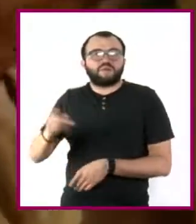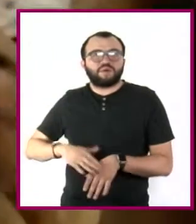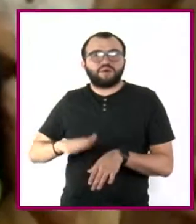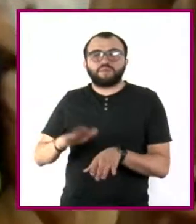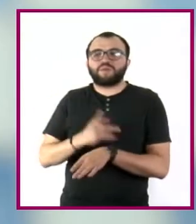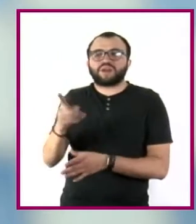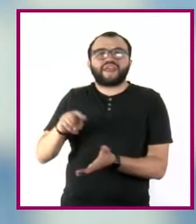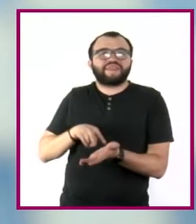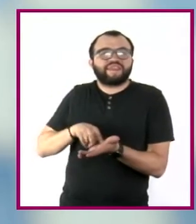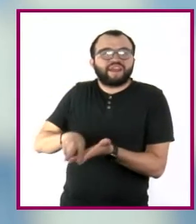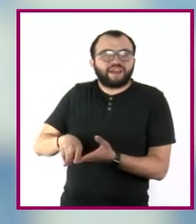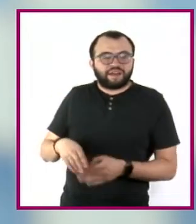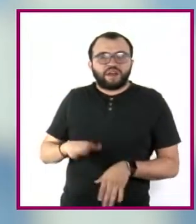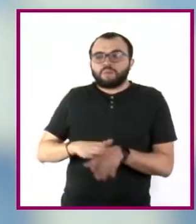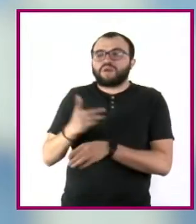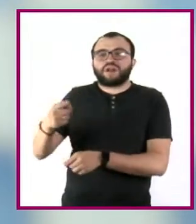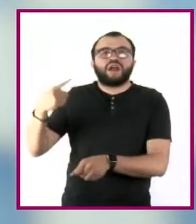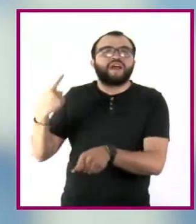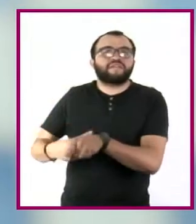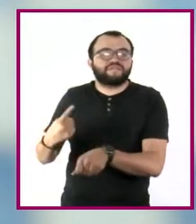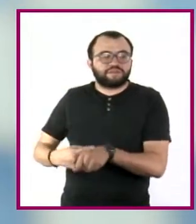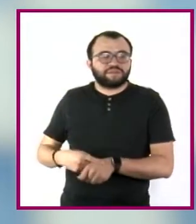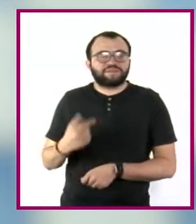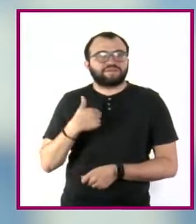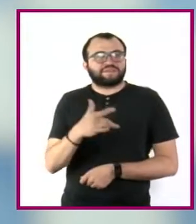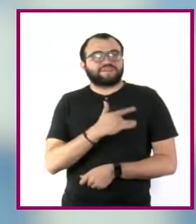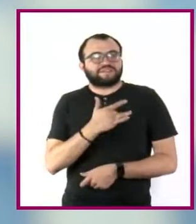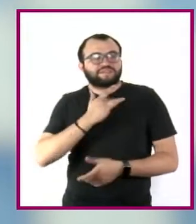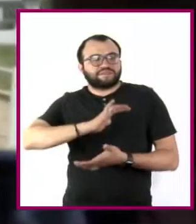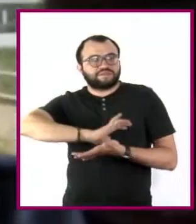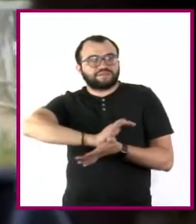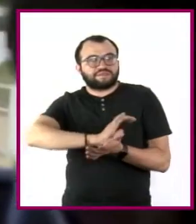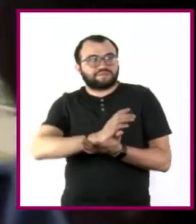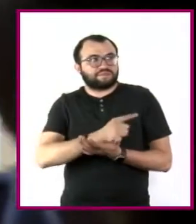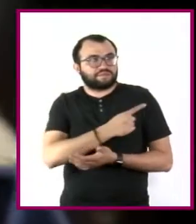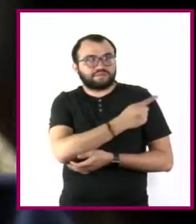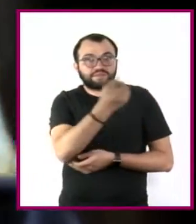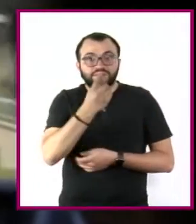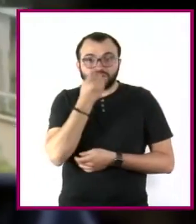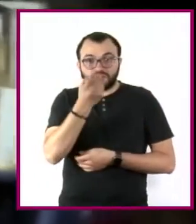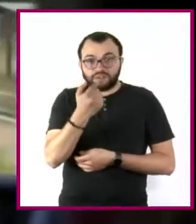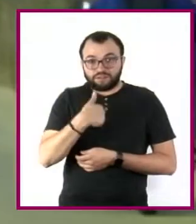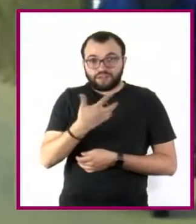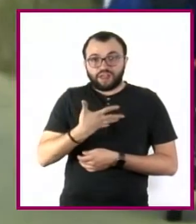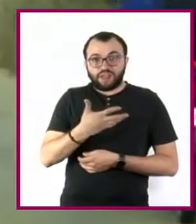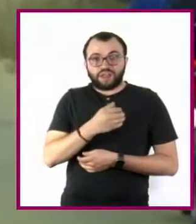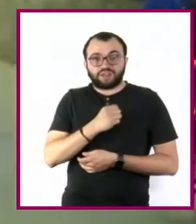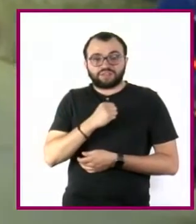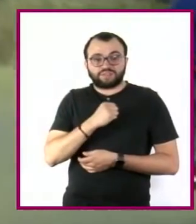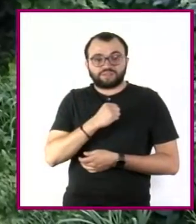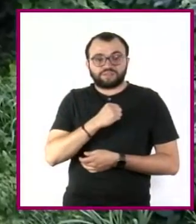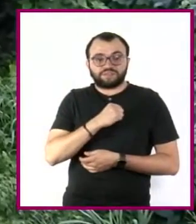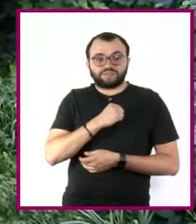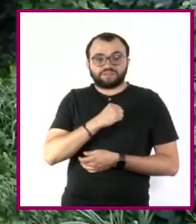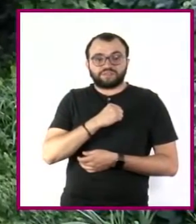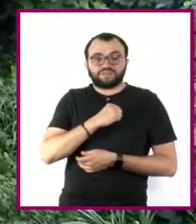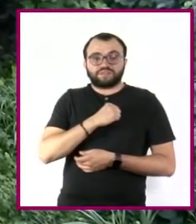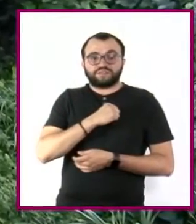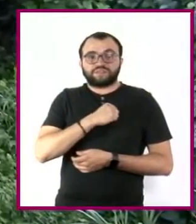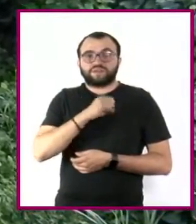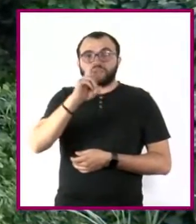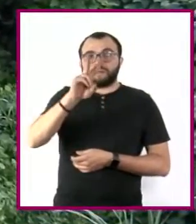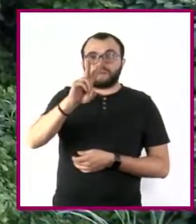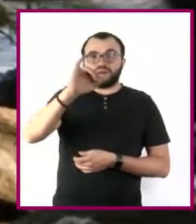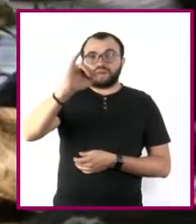estás enferma. Me he sentido discriminada. Por ahí hablan que sí tengo sida. Y yo no tengo sida, tengo